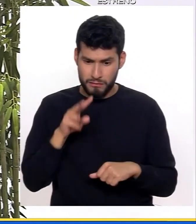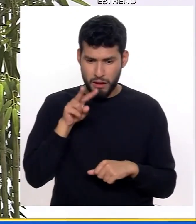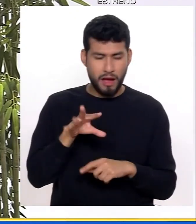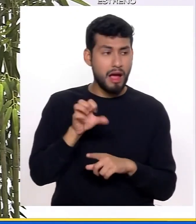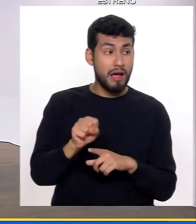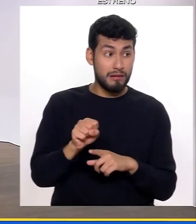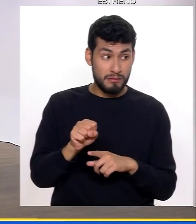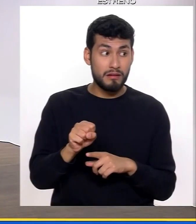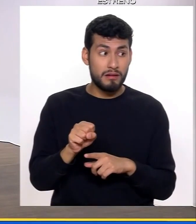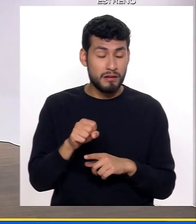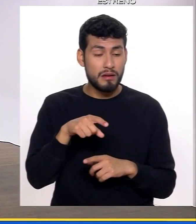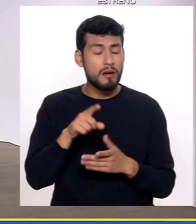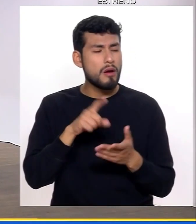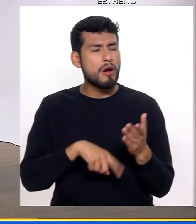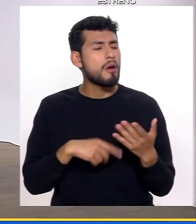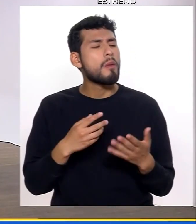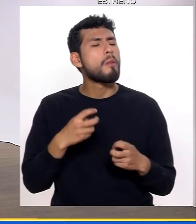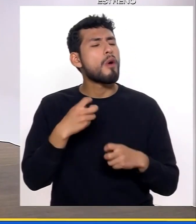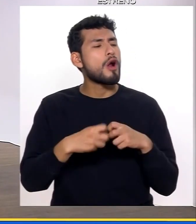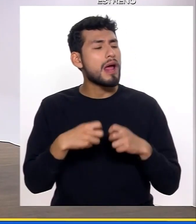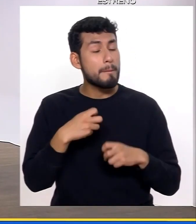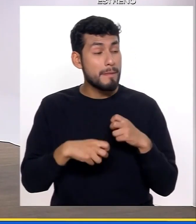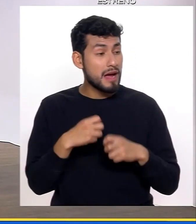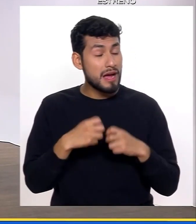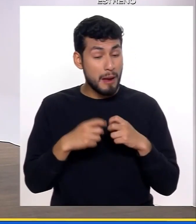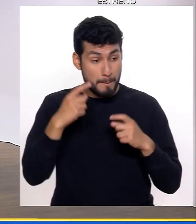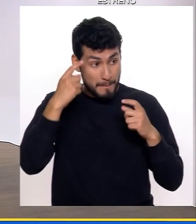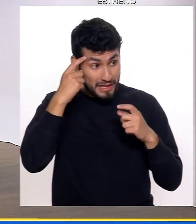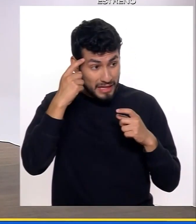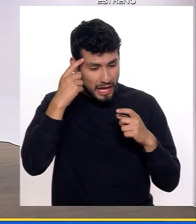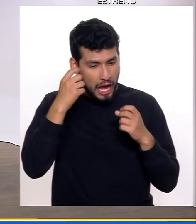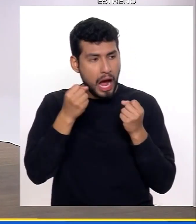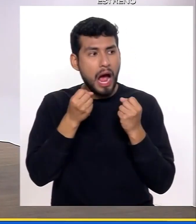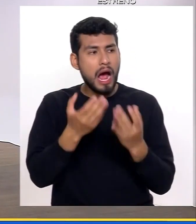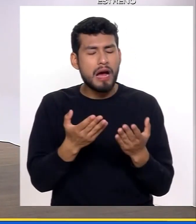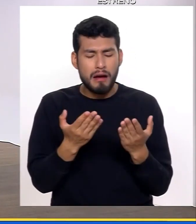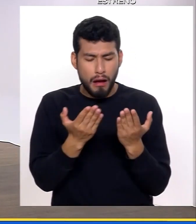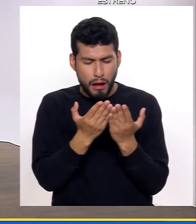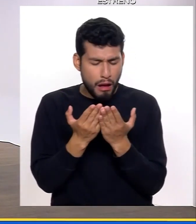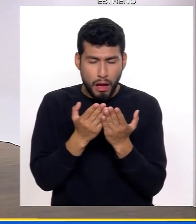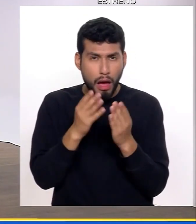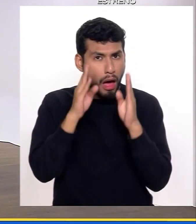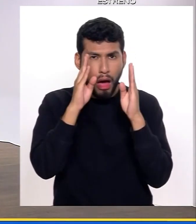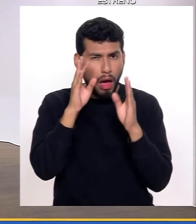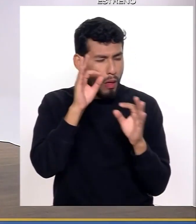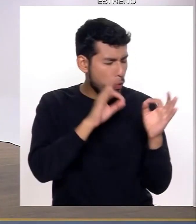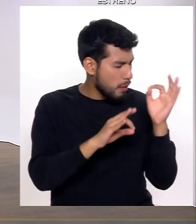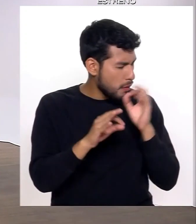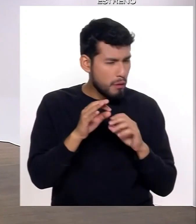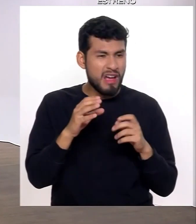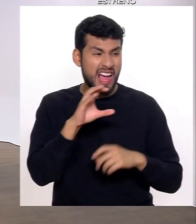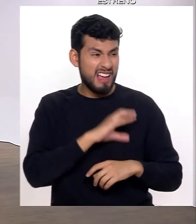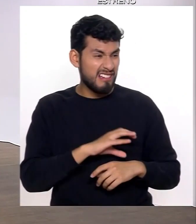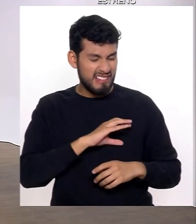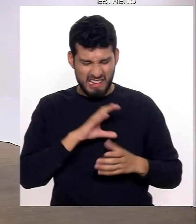lo que más vamos a tener es déficit de atención, problemas, digamos, de conducta, problemas ya casos más graves, específicamente